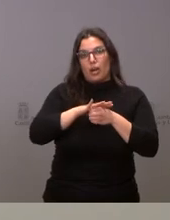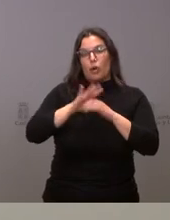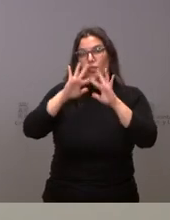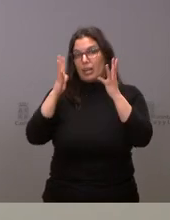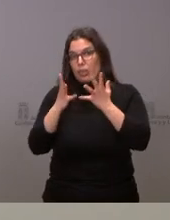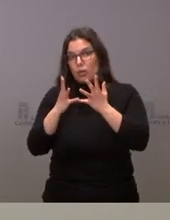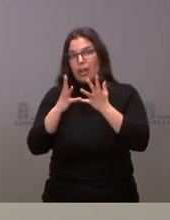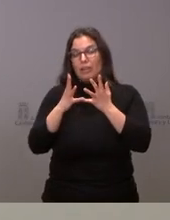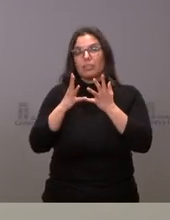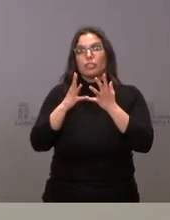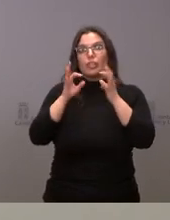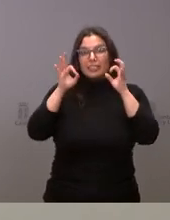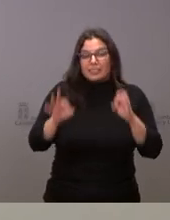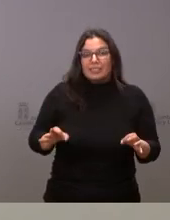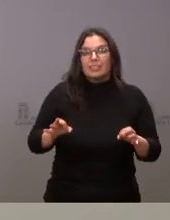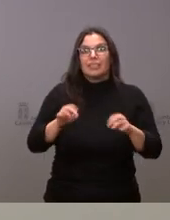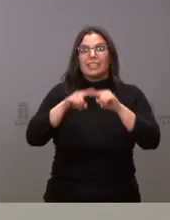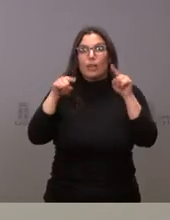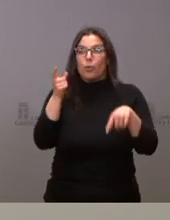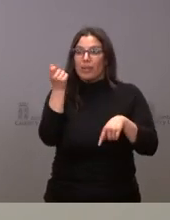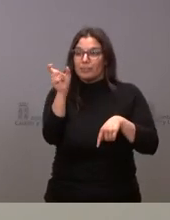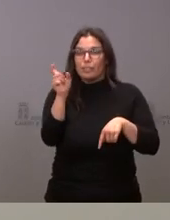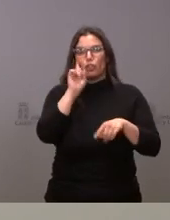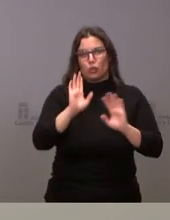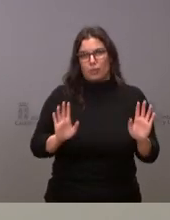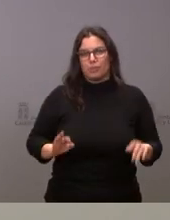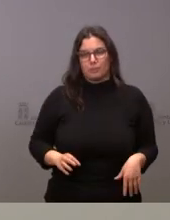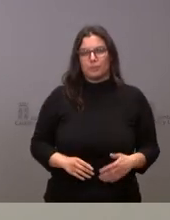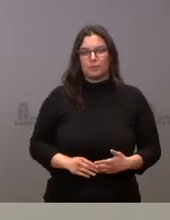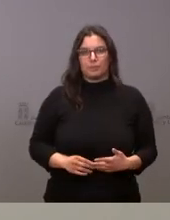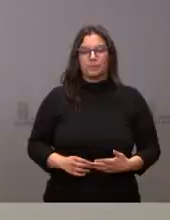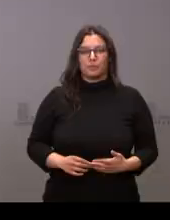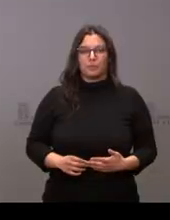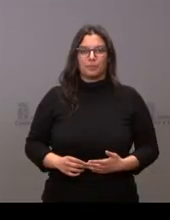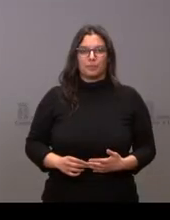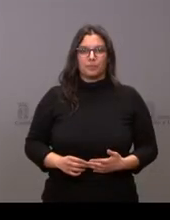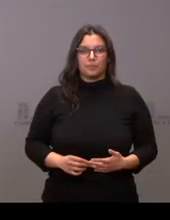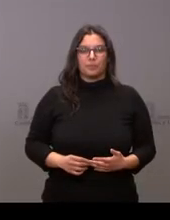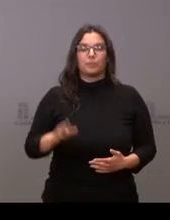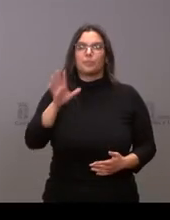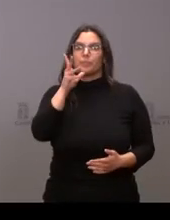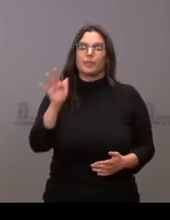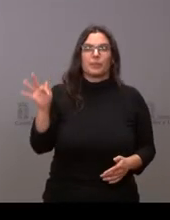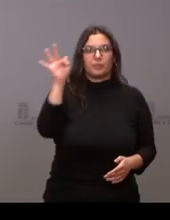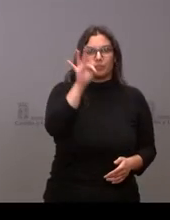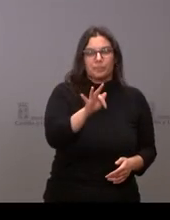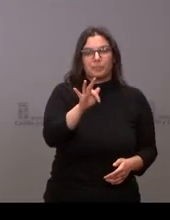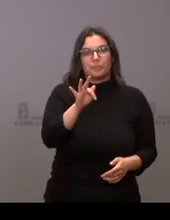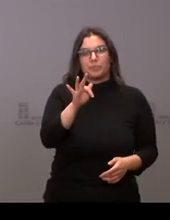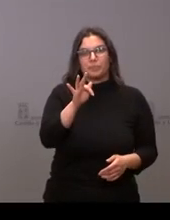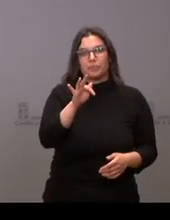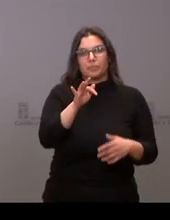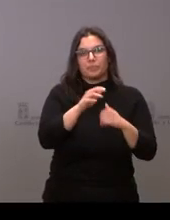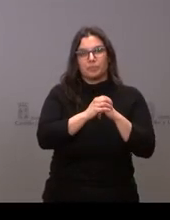la catalogación de la correspondiente a Segovia y que le podía corresponder en su caso decía que continuamos pues con